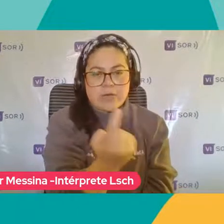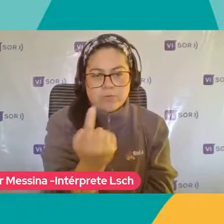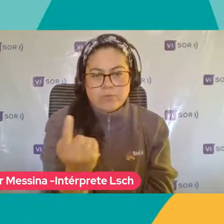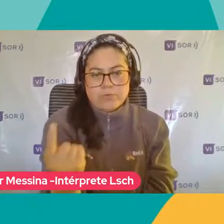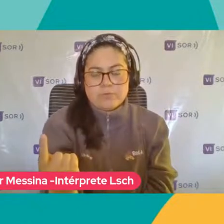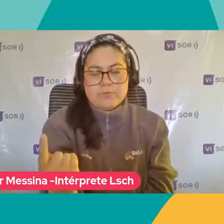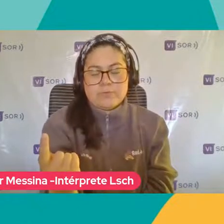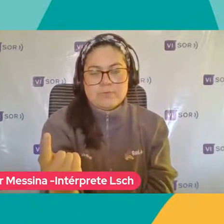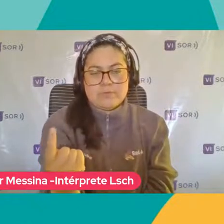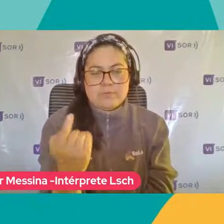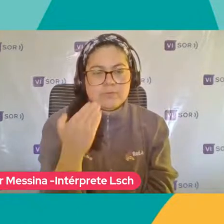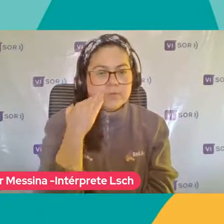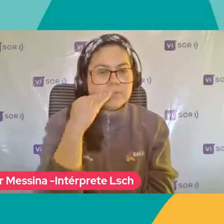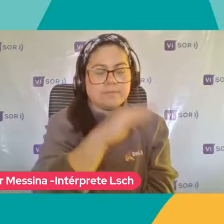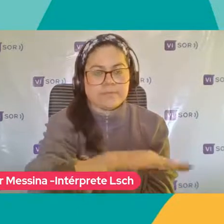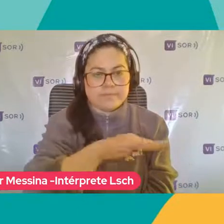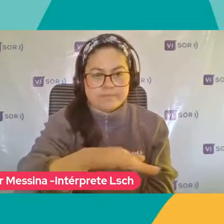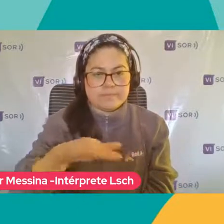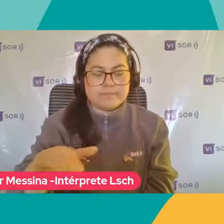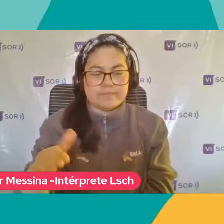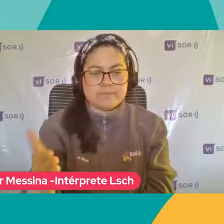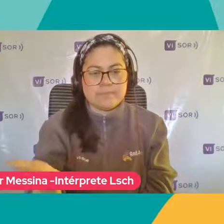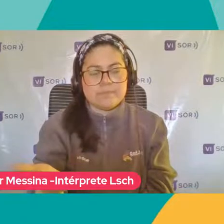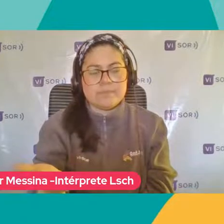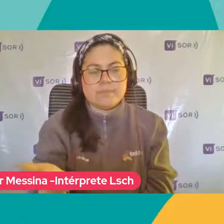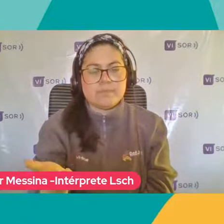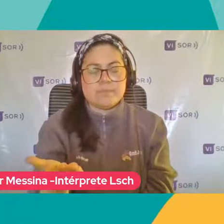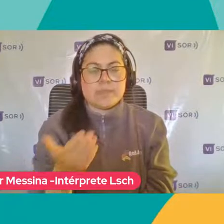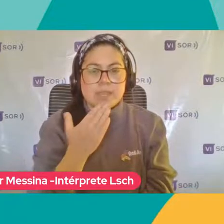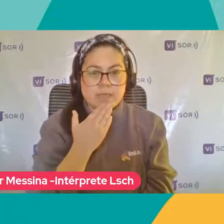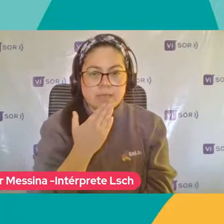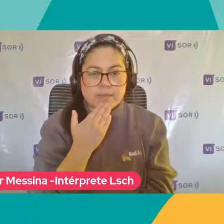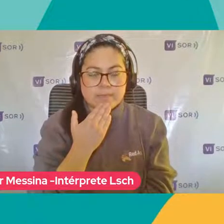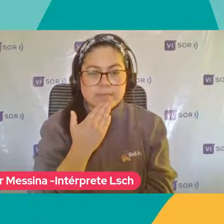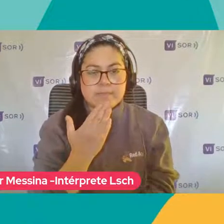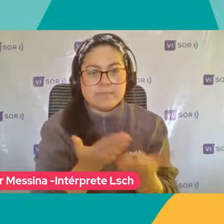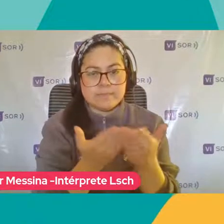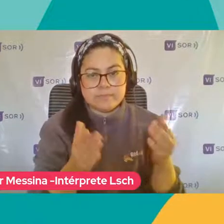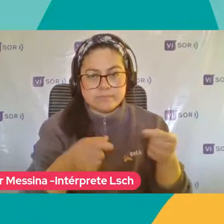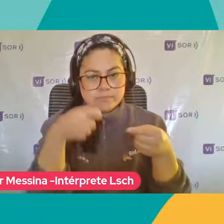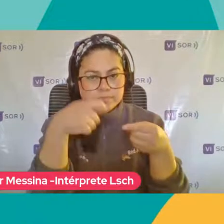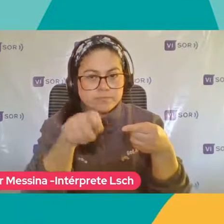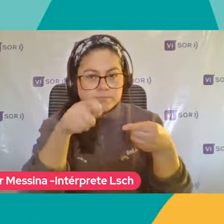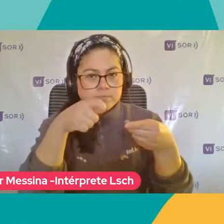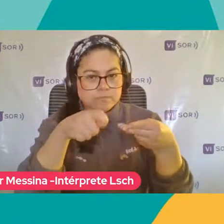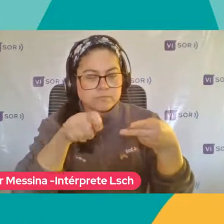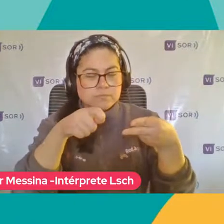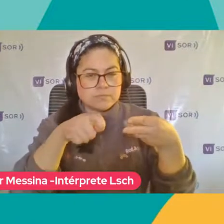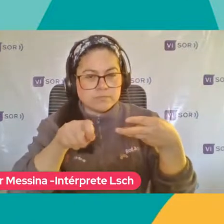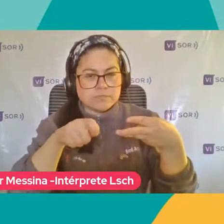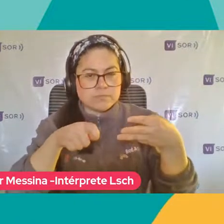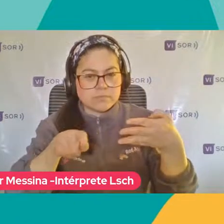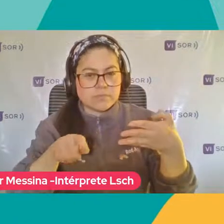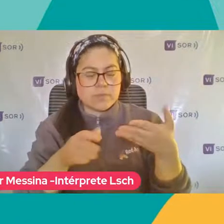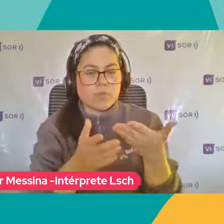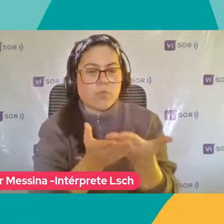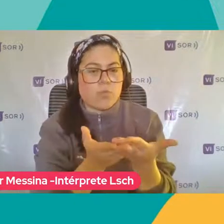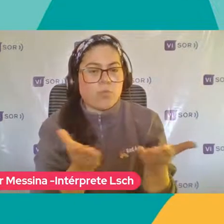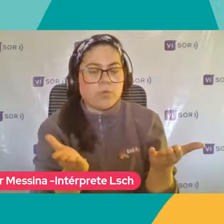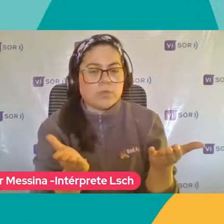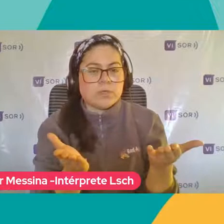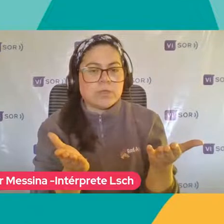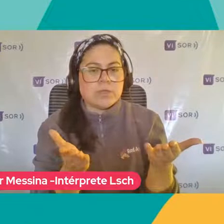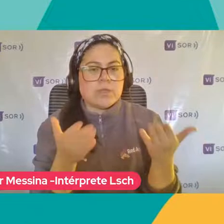Cada uno De nuestros niños Que de alguna forma También se diagnostica Con lo que Ustedes han podido Ir